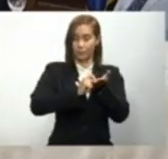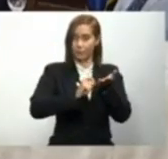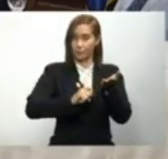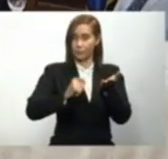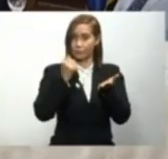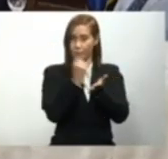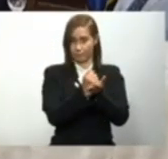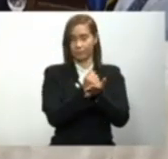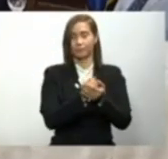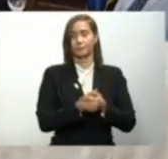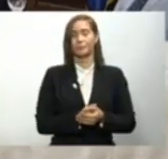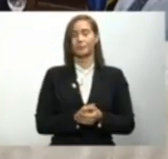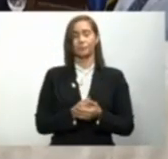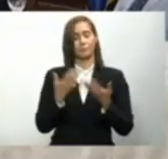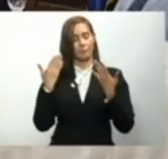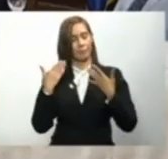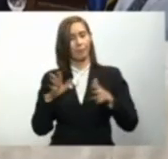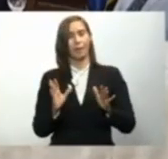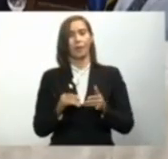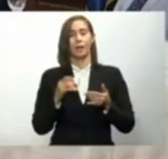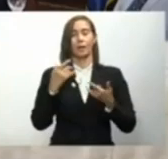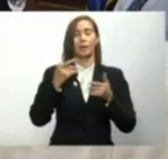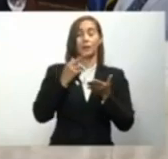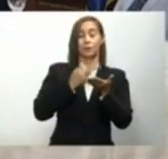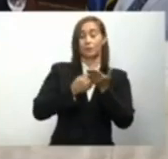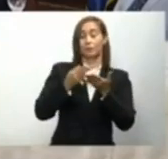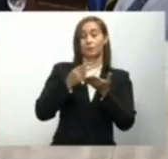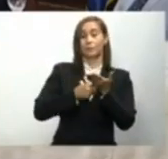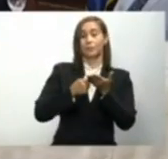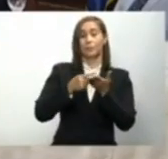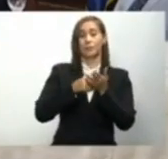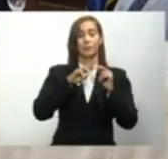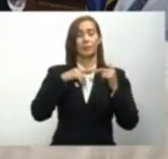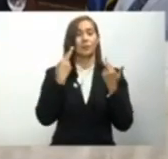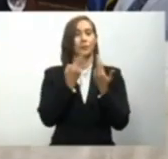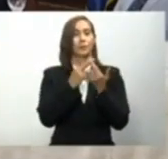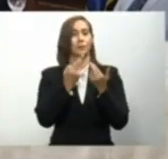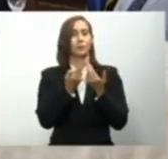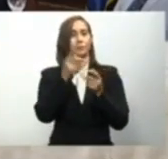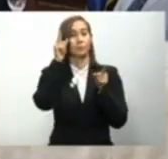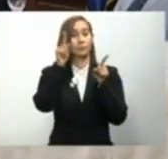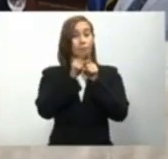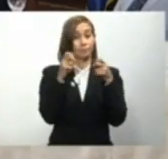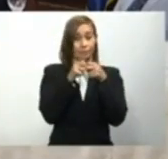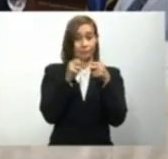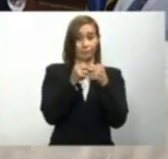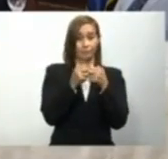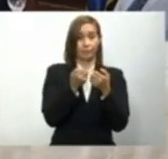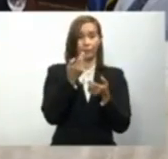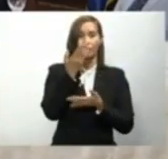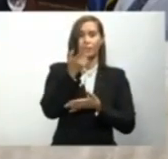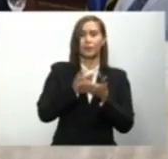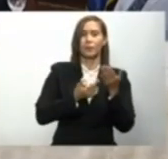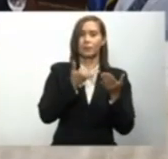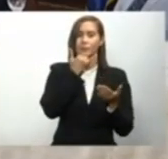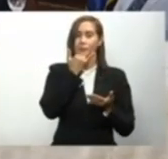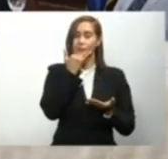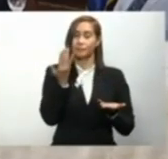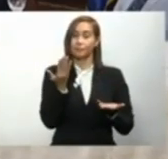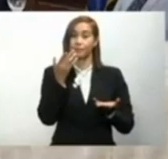Desde que terminaron los debates del pacto eléctrico, algunas cosas han sucedido. Acuerdo